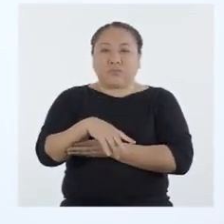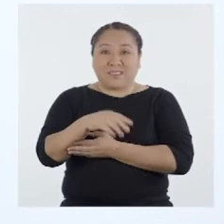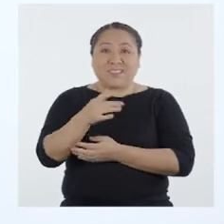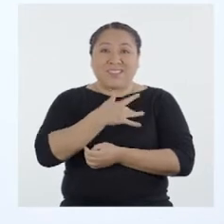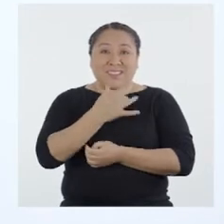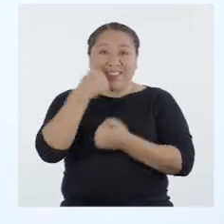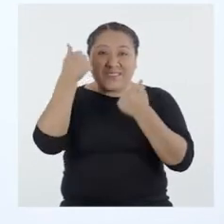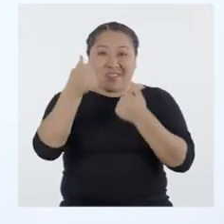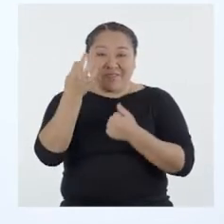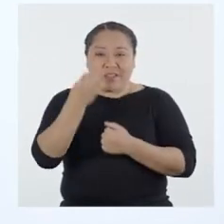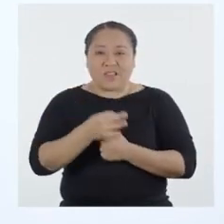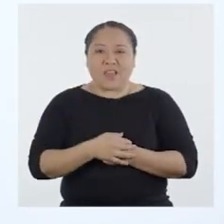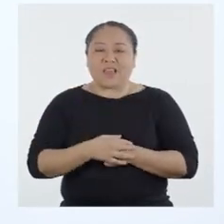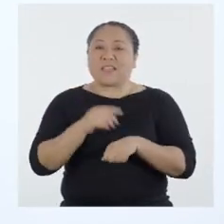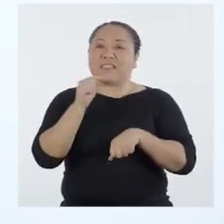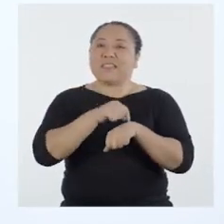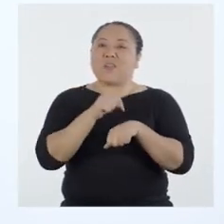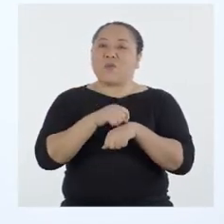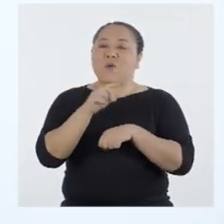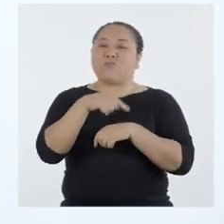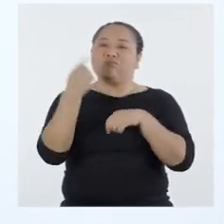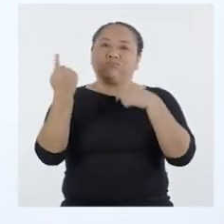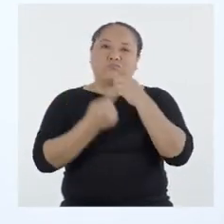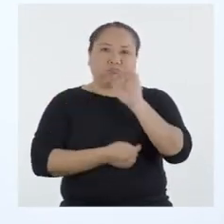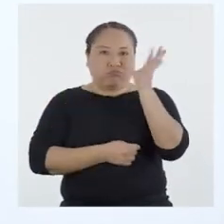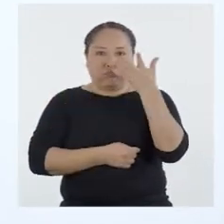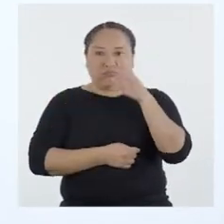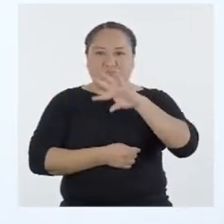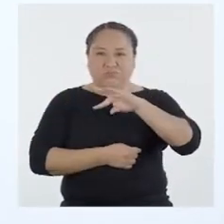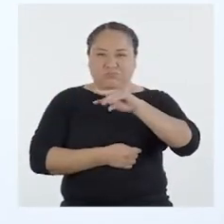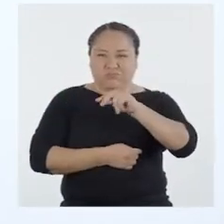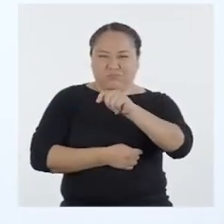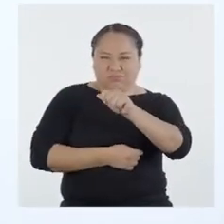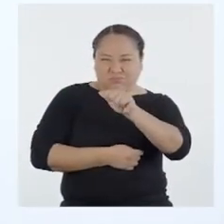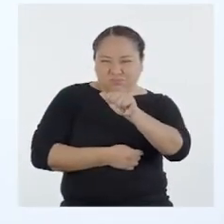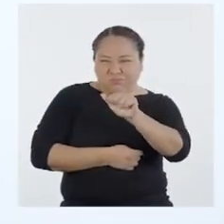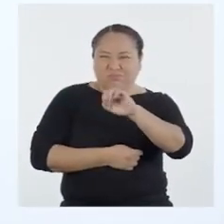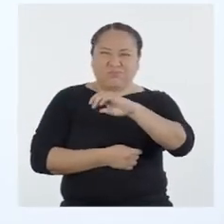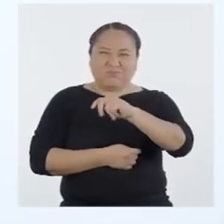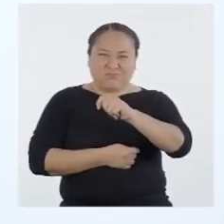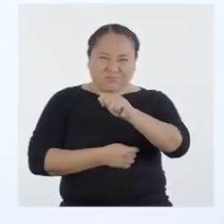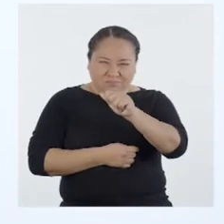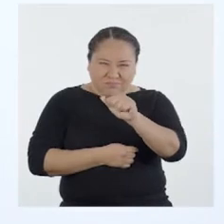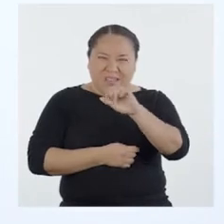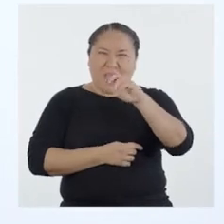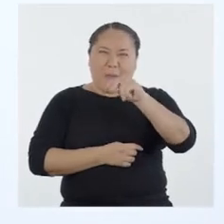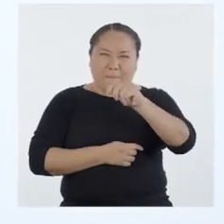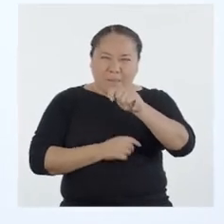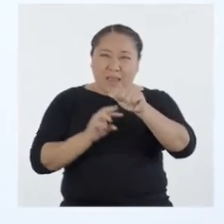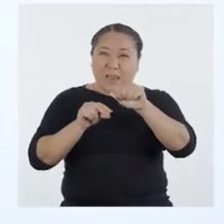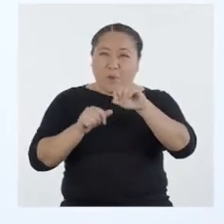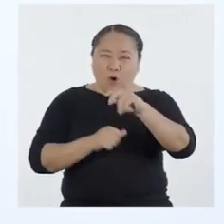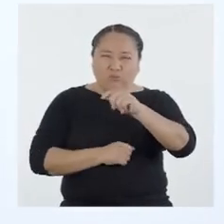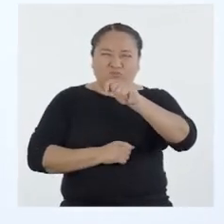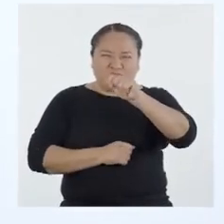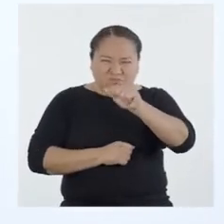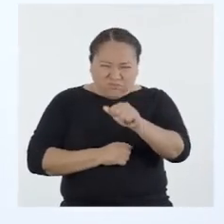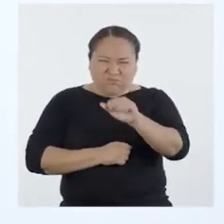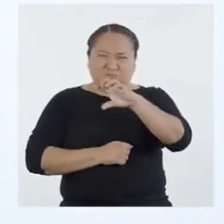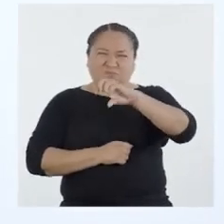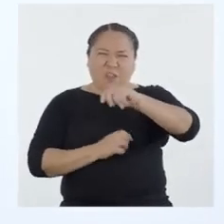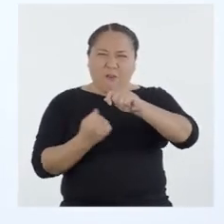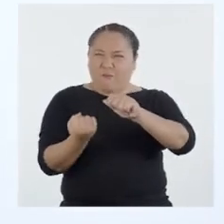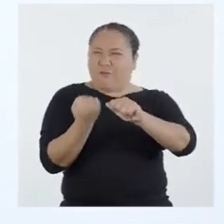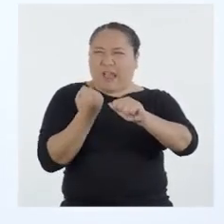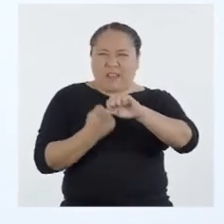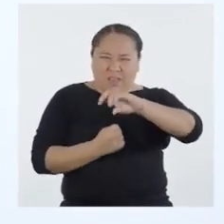Se siente bien, ¿verdad? Es momento de hacerlo con la otra mano. Eso. Cogemos el limón y exprimimos. Eso es.